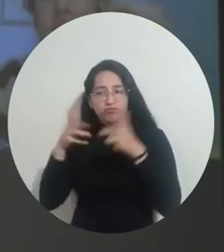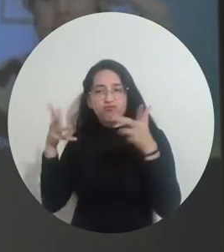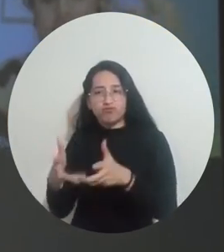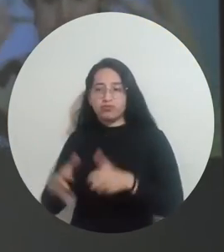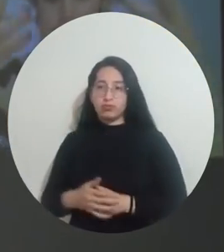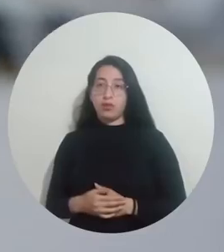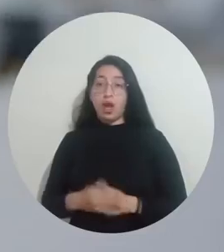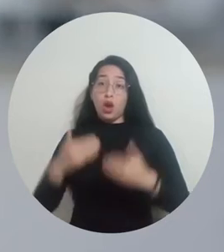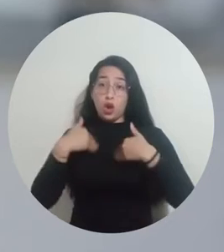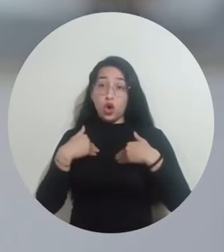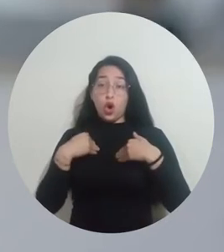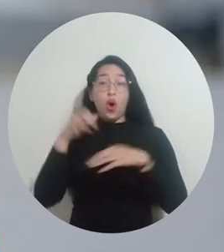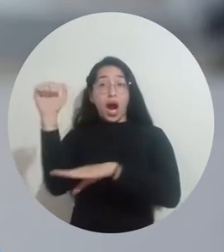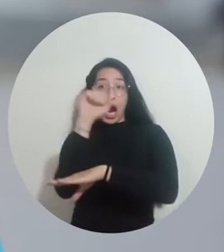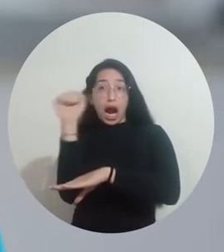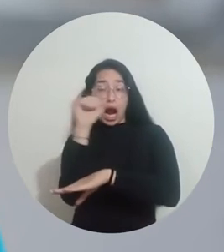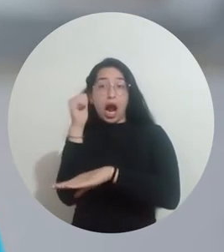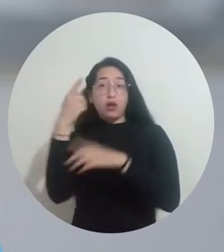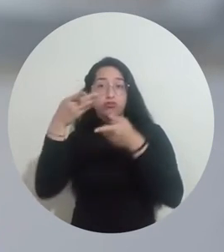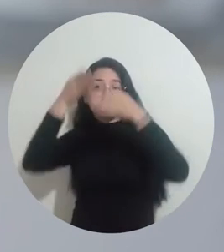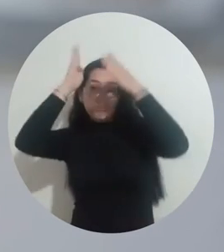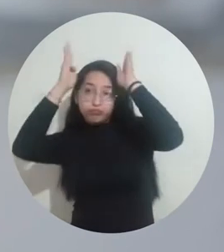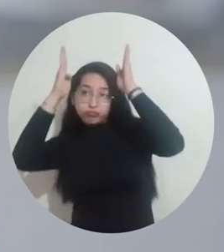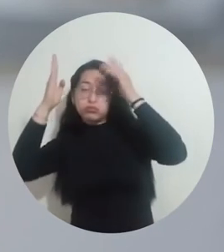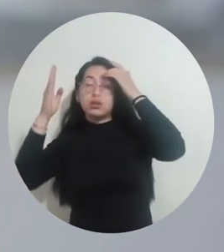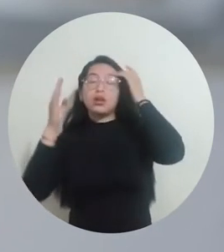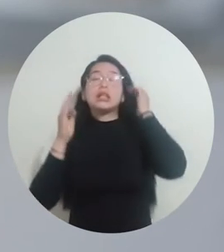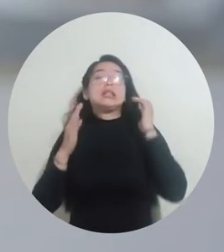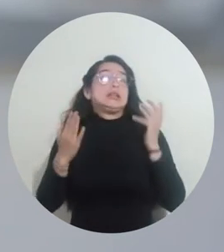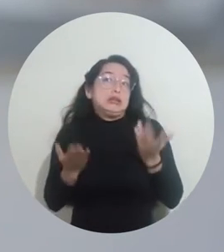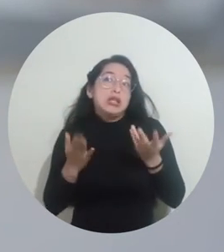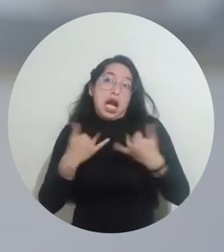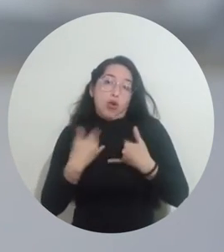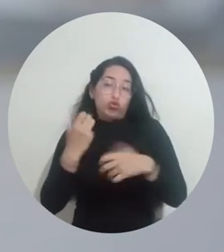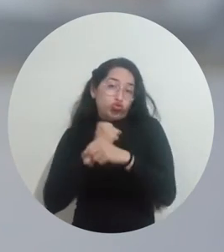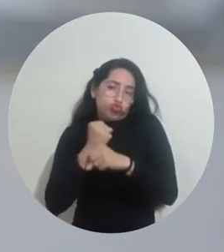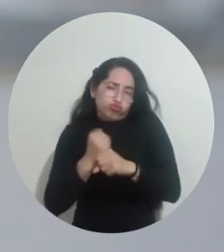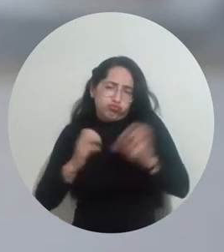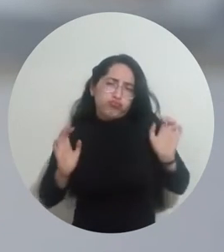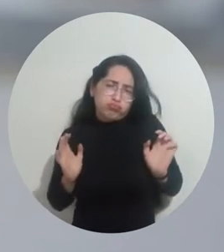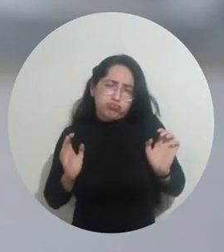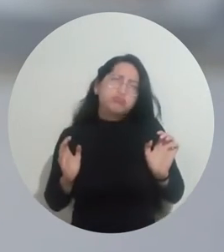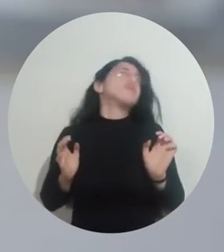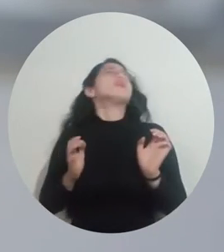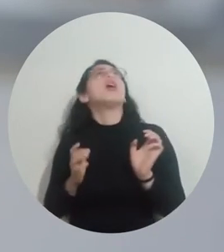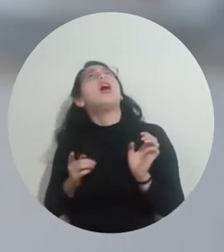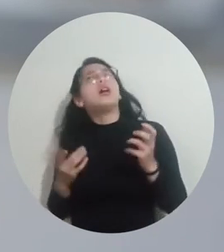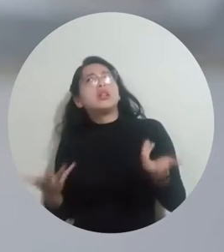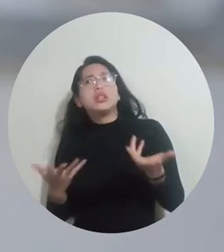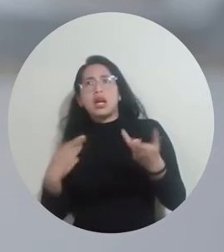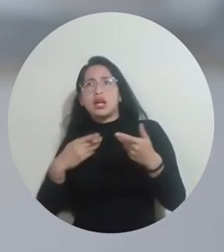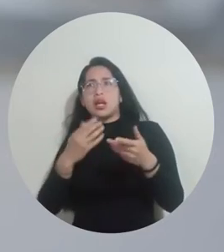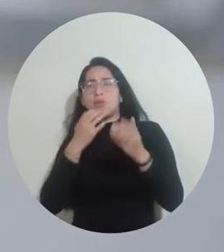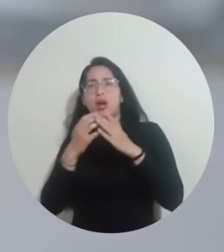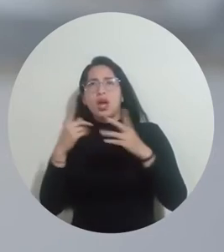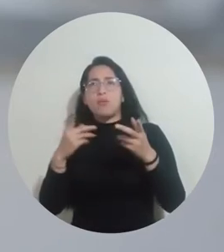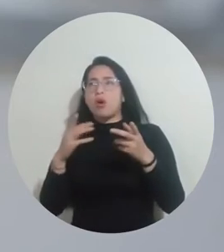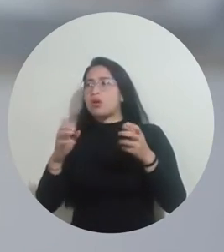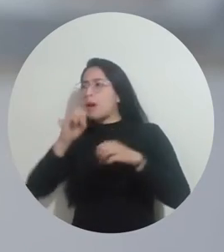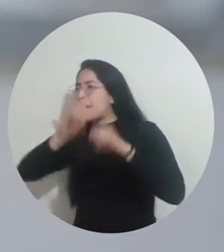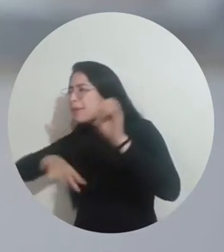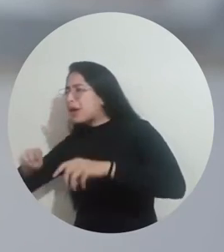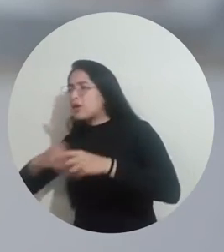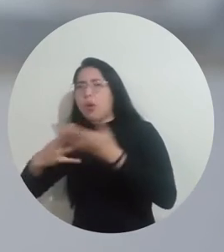nuestra intervención. Tengo un carro en mula, un carro con burro, y lo trabajo ya bien o bien sea, o sea,